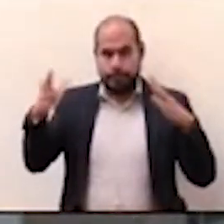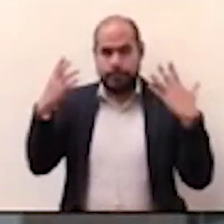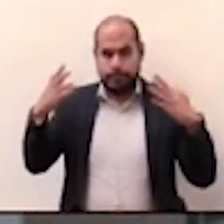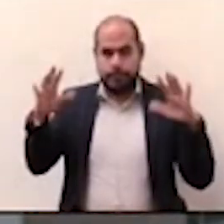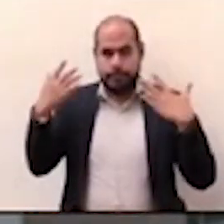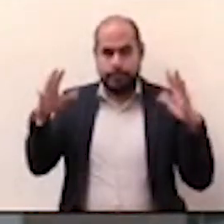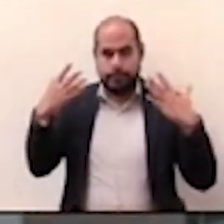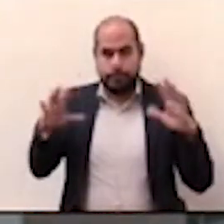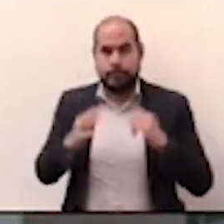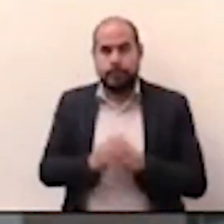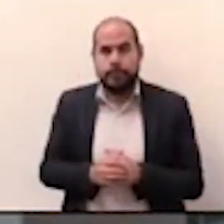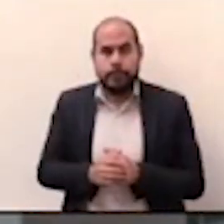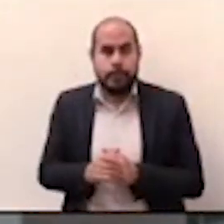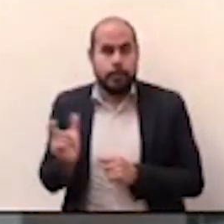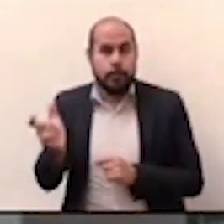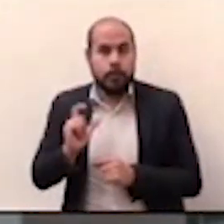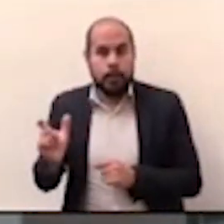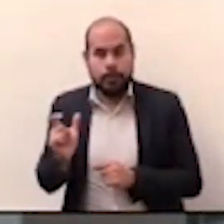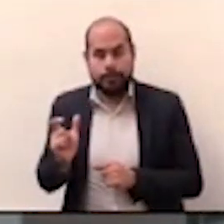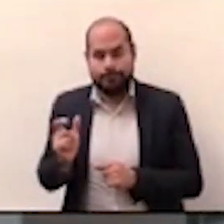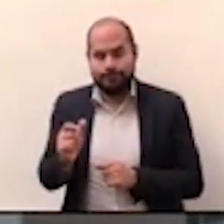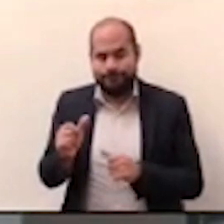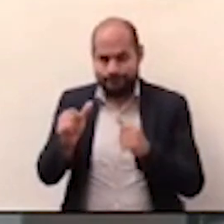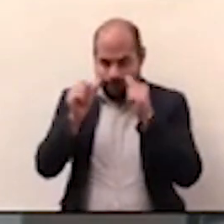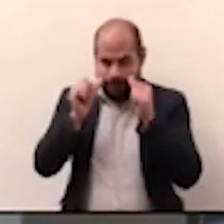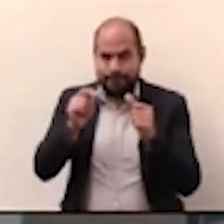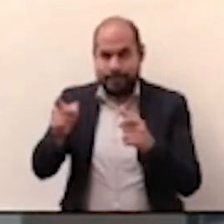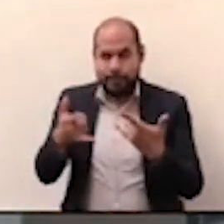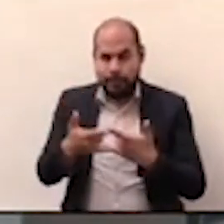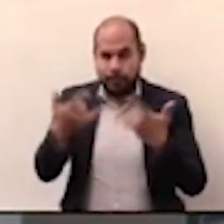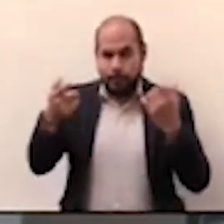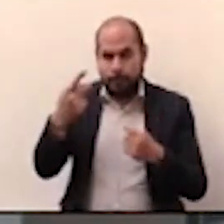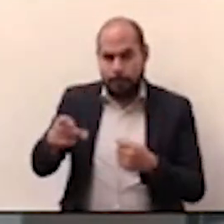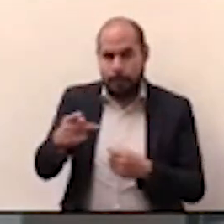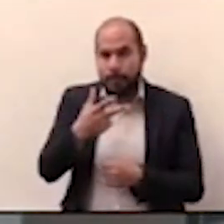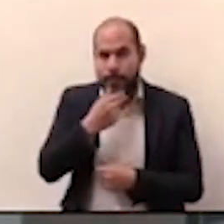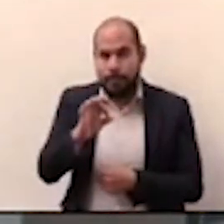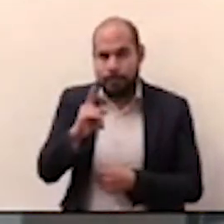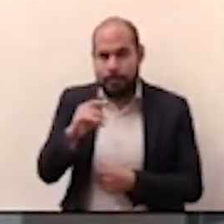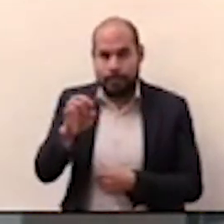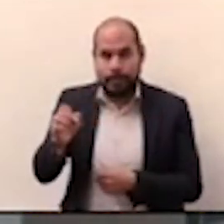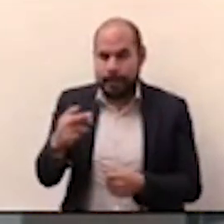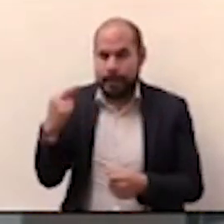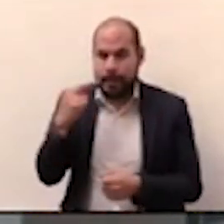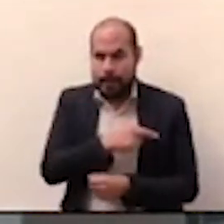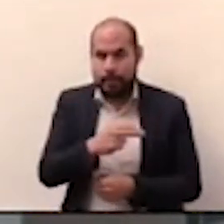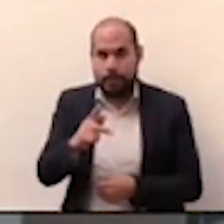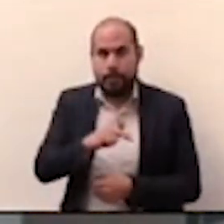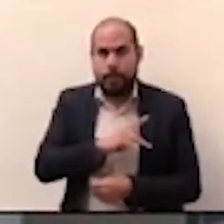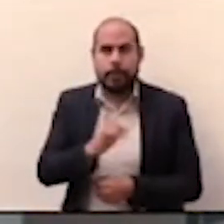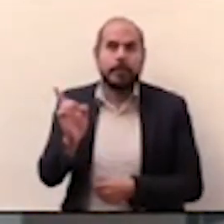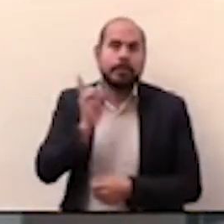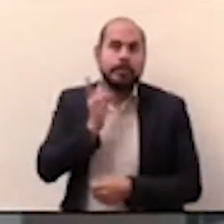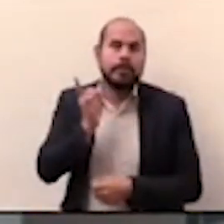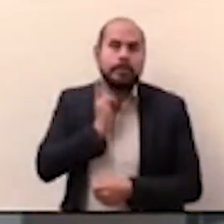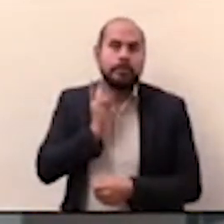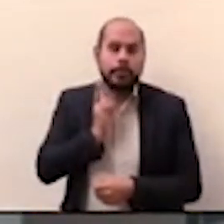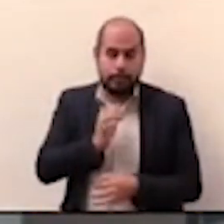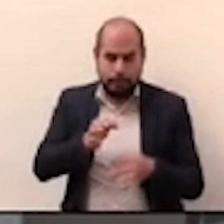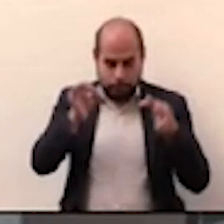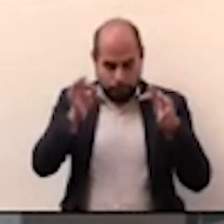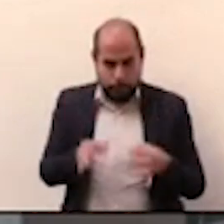Cuando escucho la historia de Felipe, ¿qué fue lo que hice? Inmediatamente hablar con mi diputado propietario,